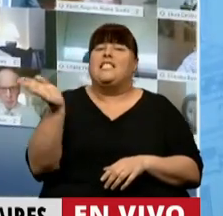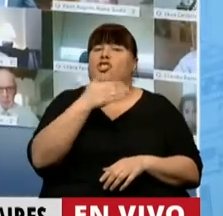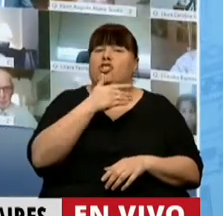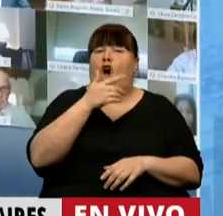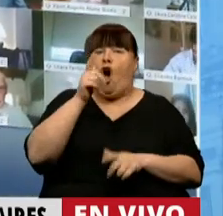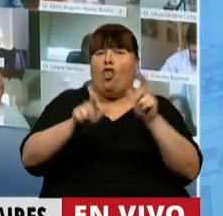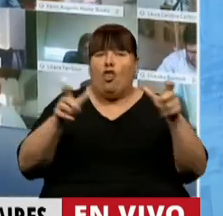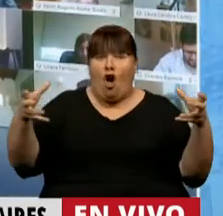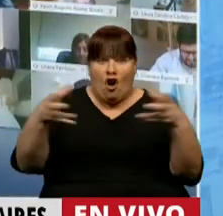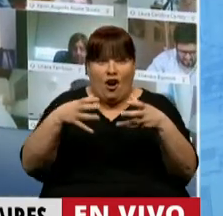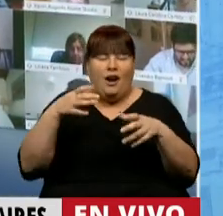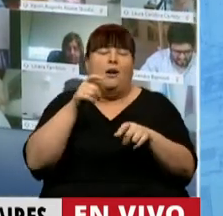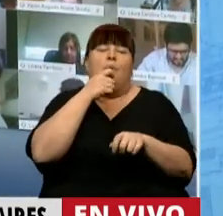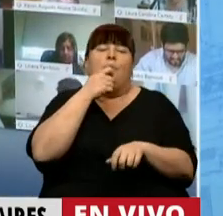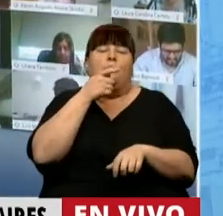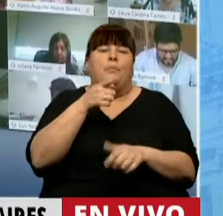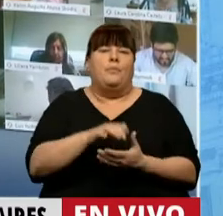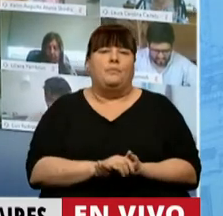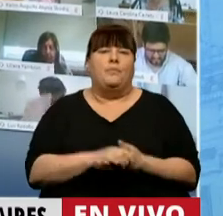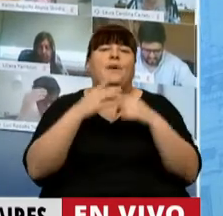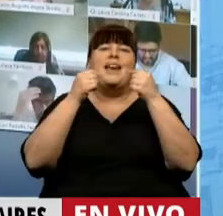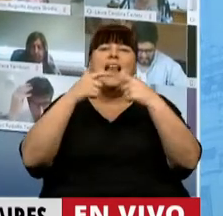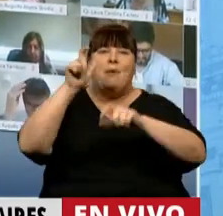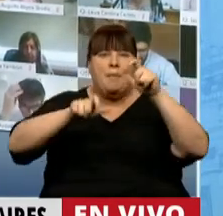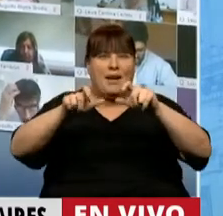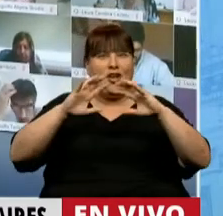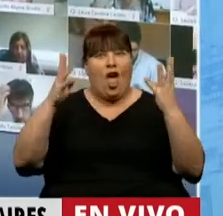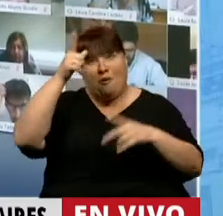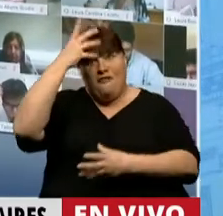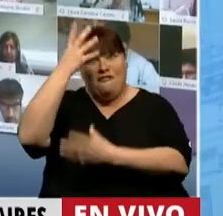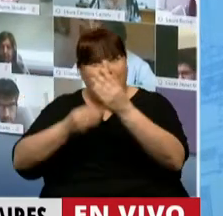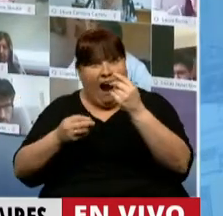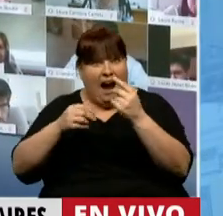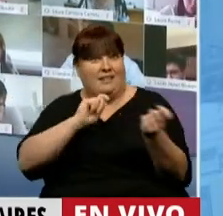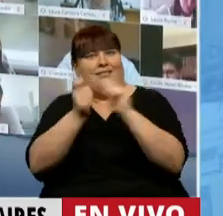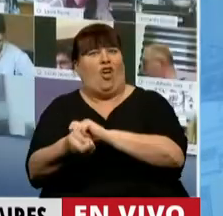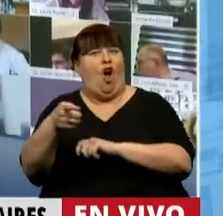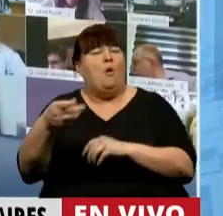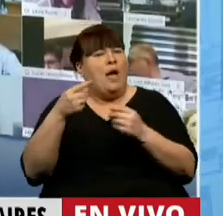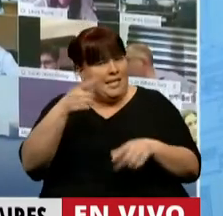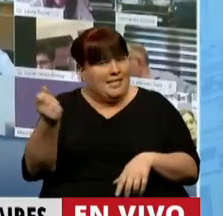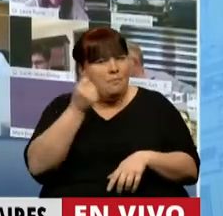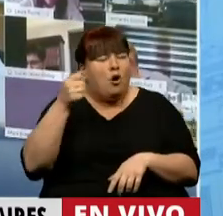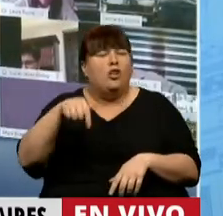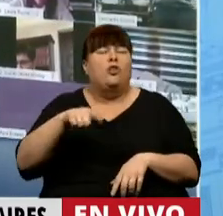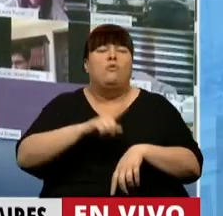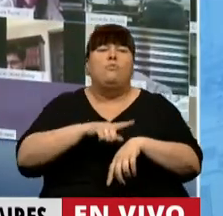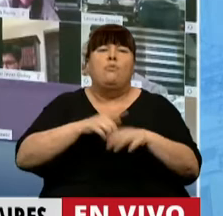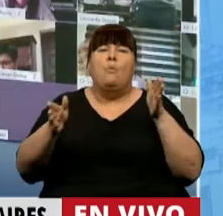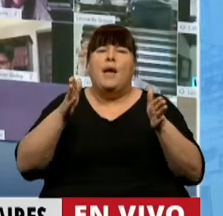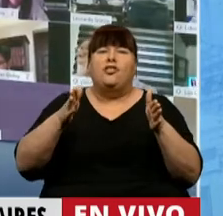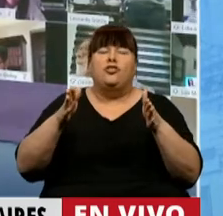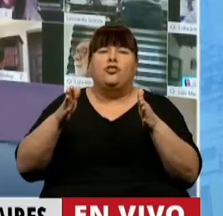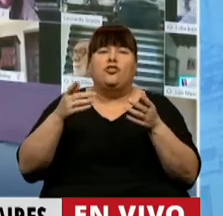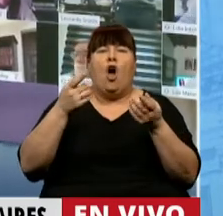resto del operativo de contención frente a los reclamos populares falla y esto es importante porque estamos en el marco de